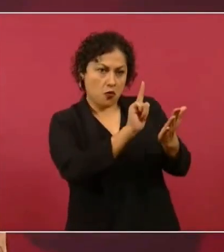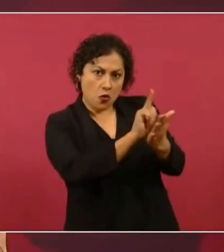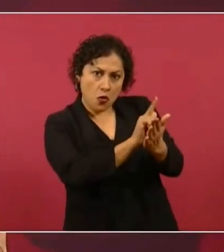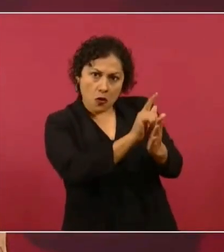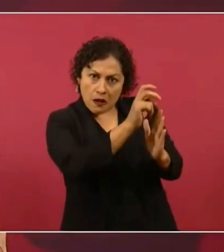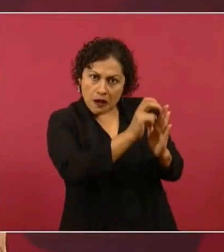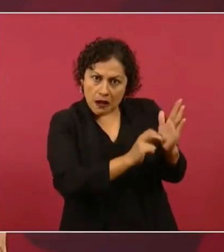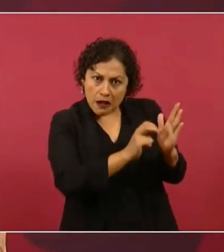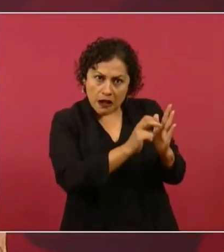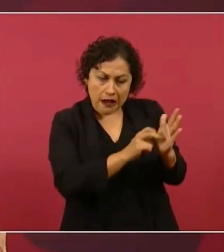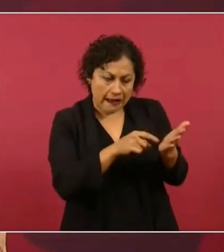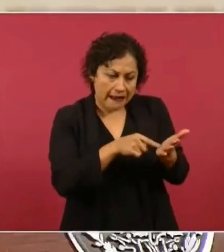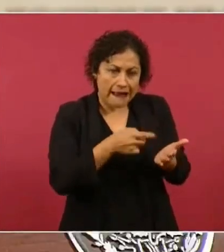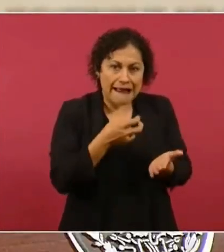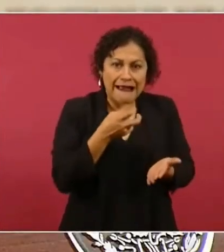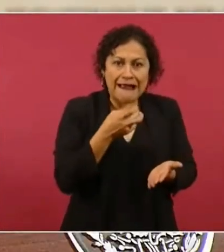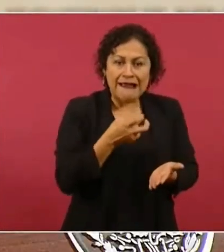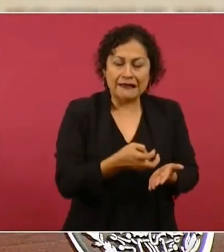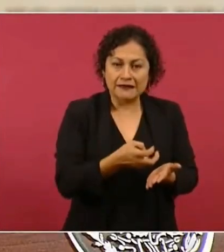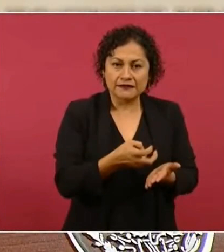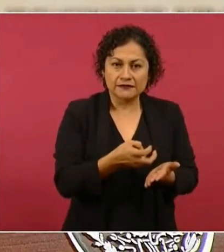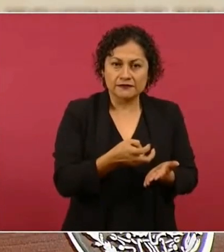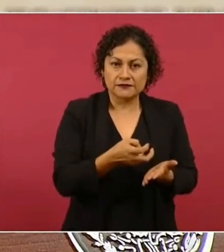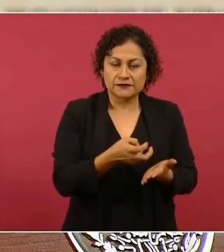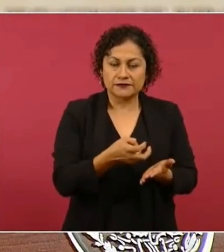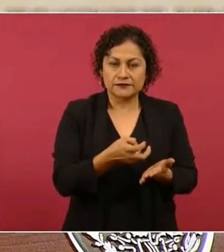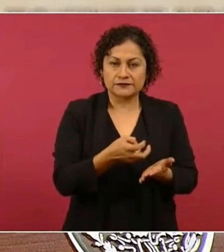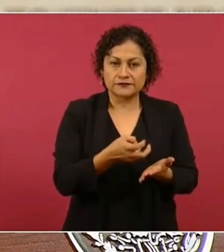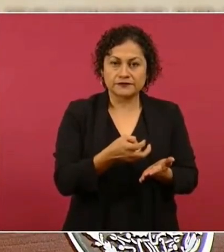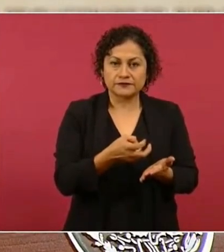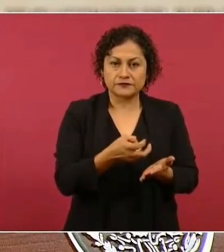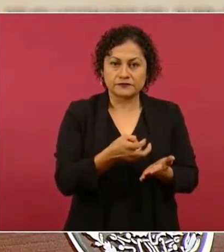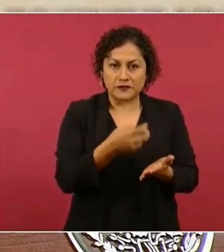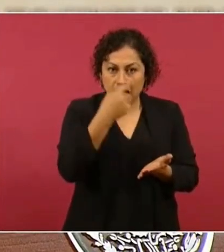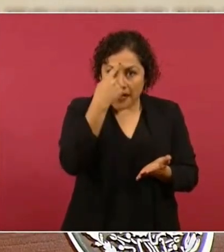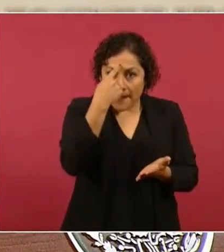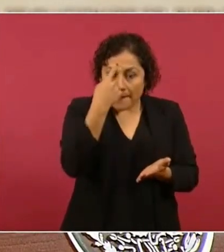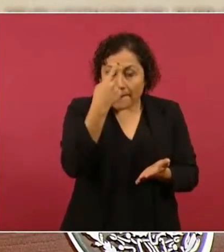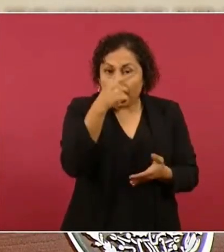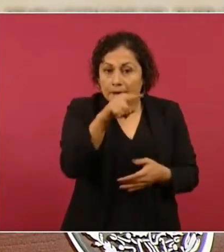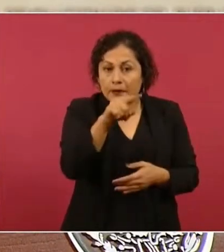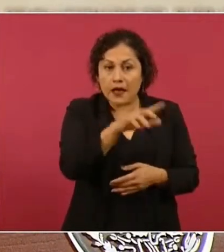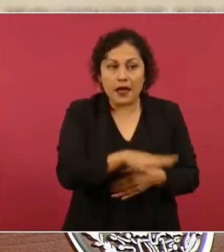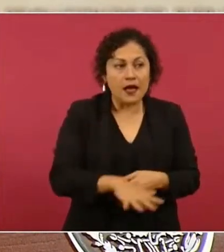es en beneficio del